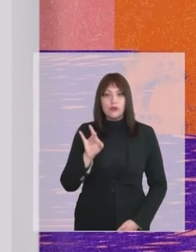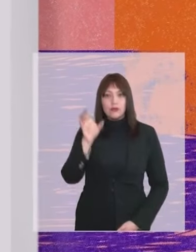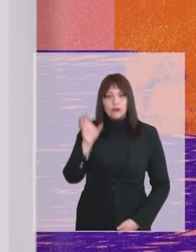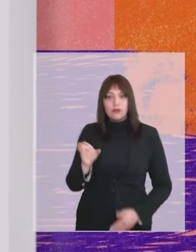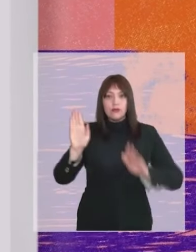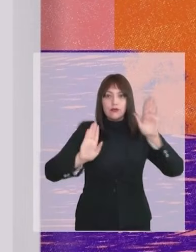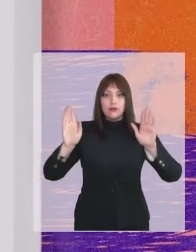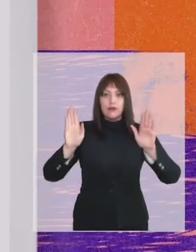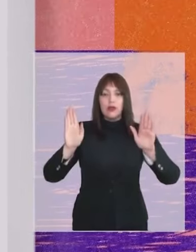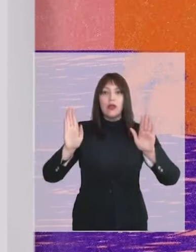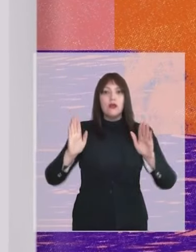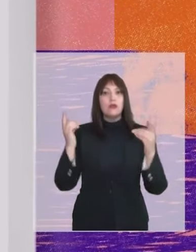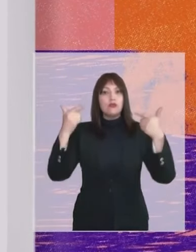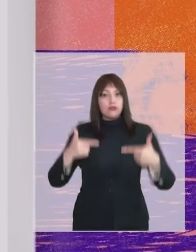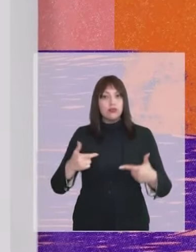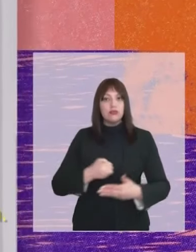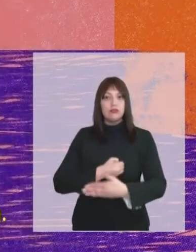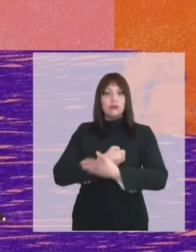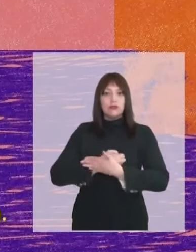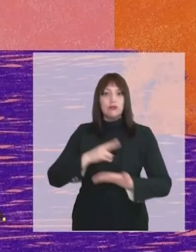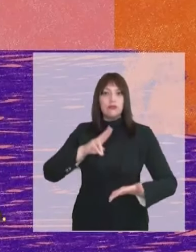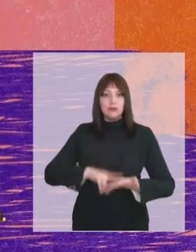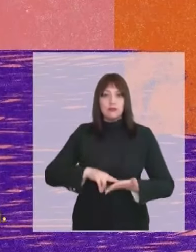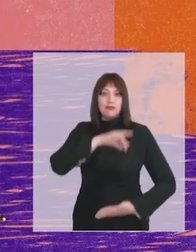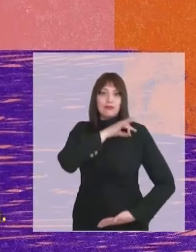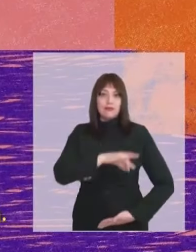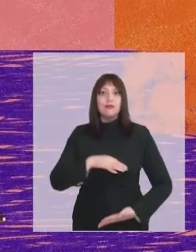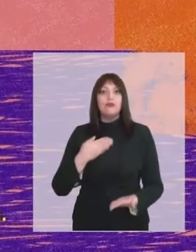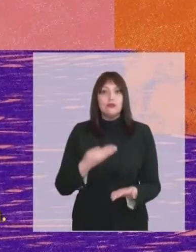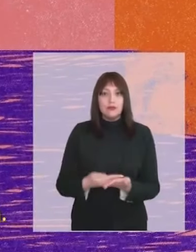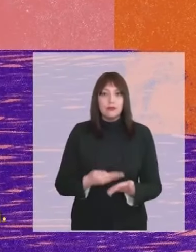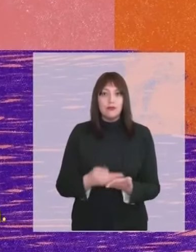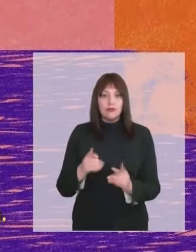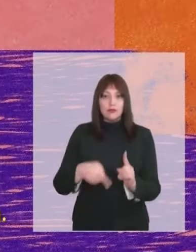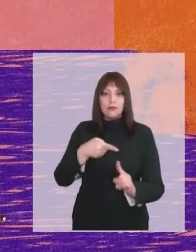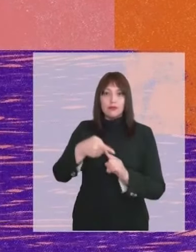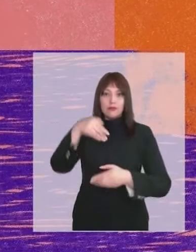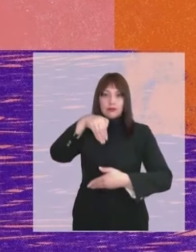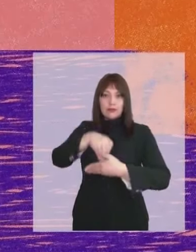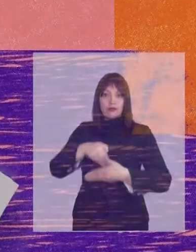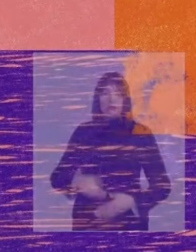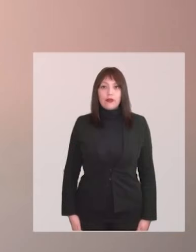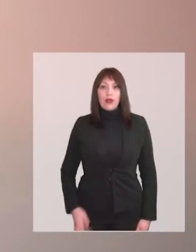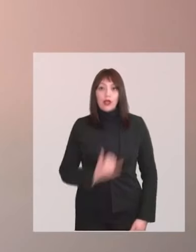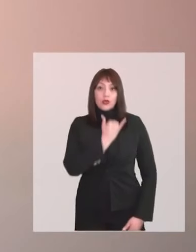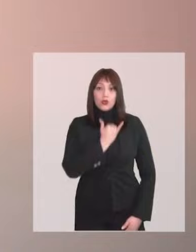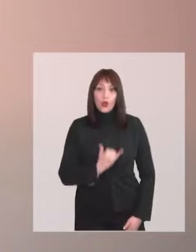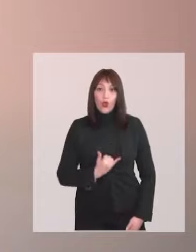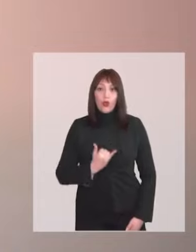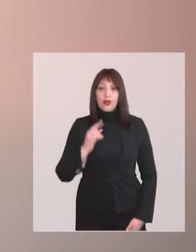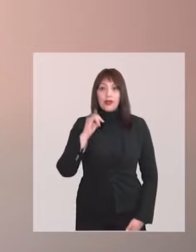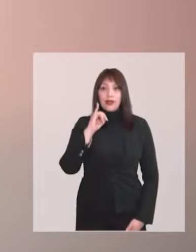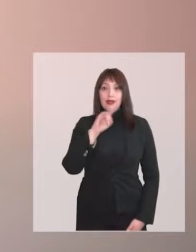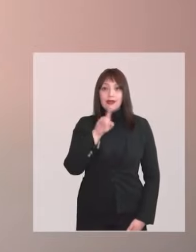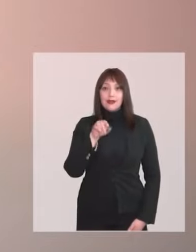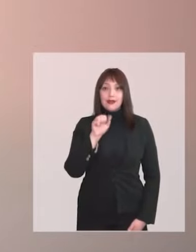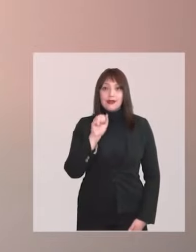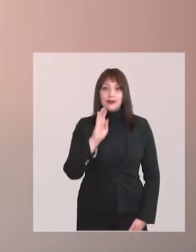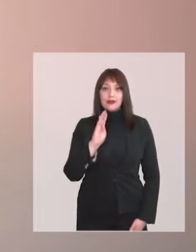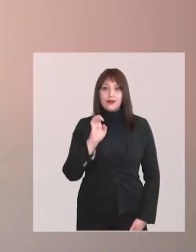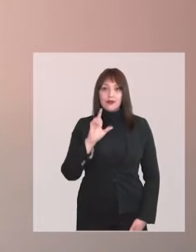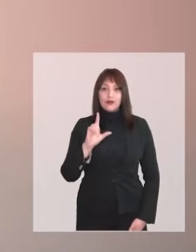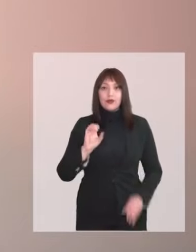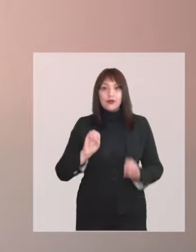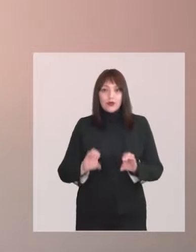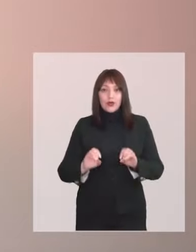candidato capaz de enfrentar a la derecha y consolidar las transformaciones que Chile demanda. Súmate. Vota. Soy Isabel